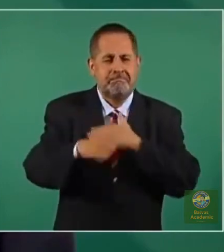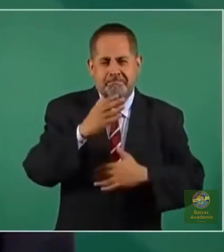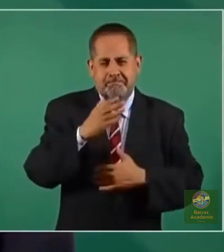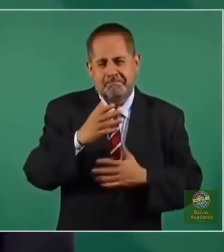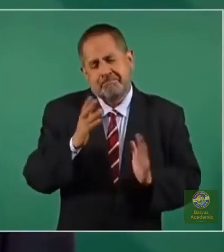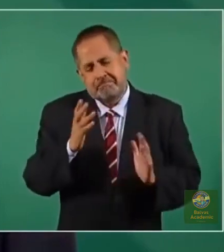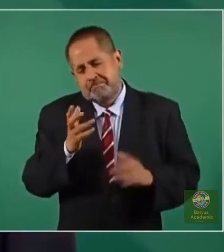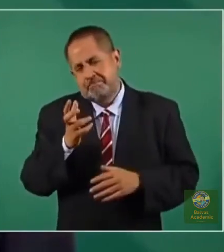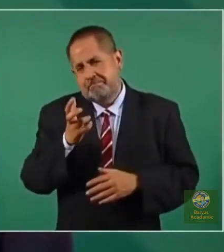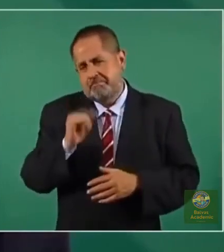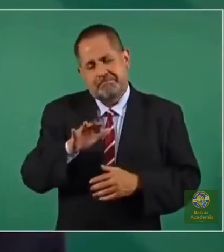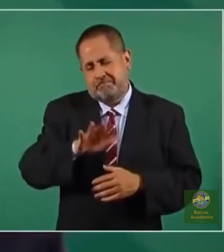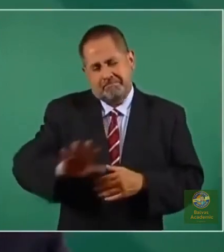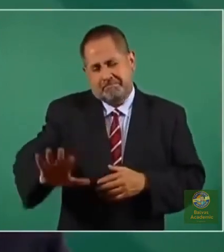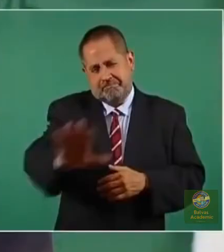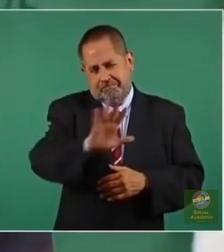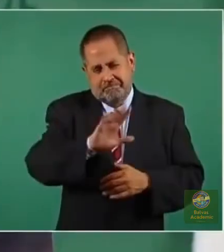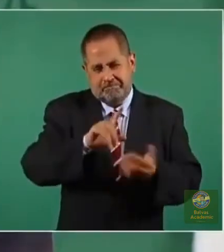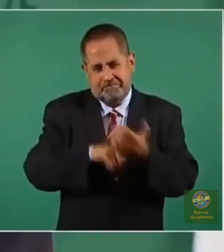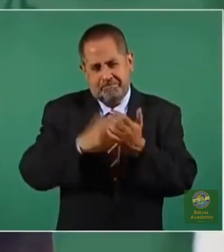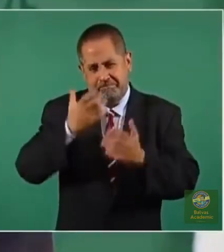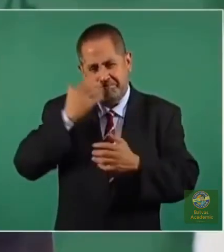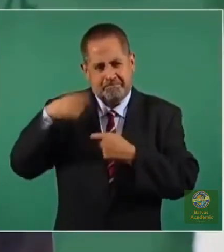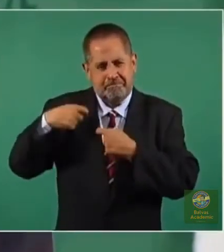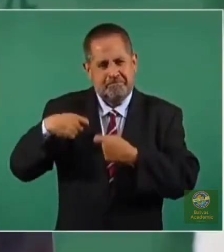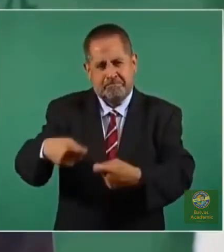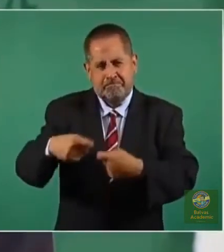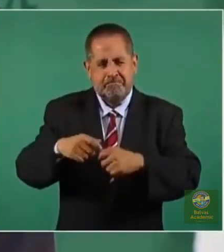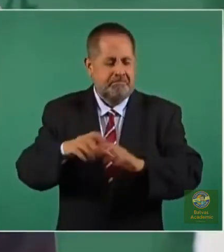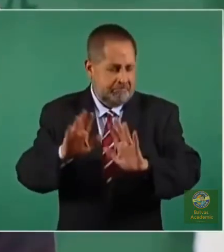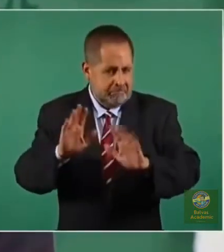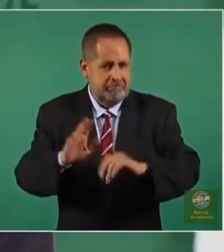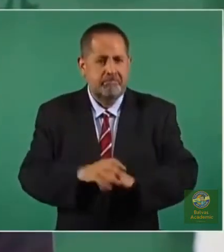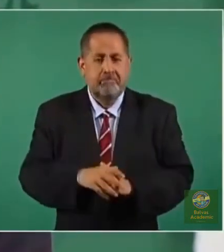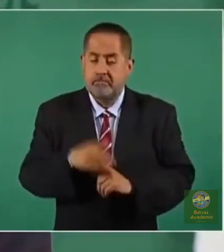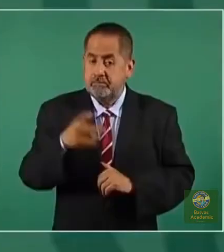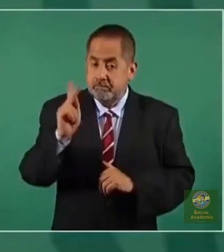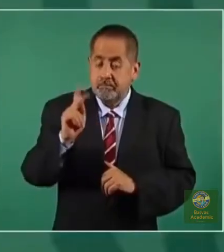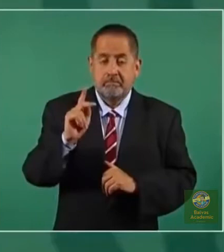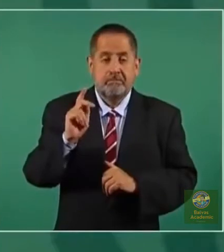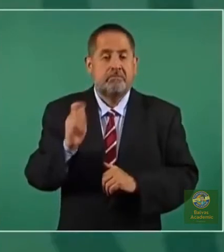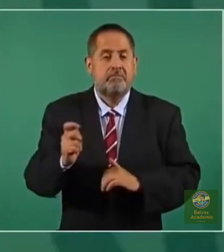pues es parte de la tradición, la historia. Aunque